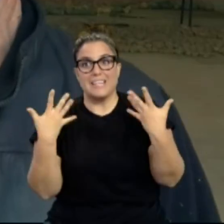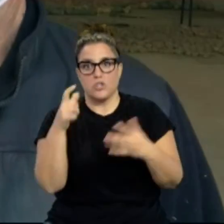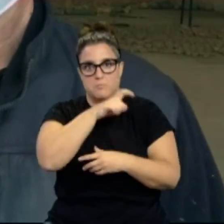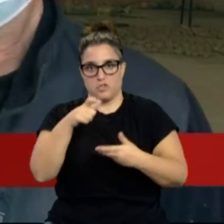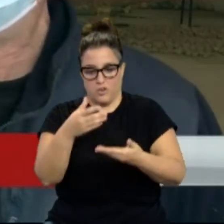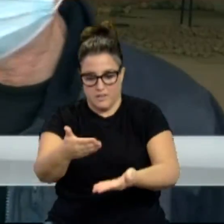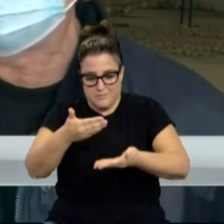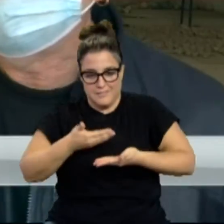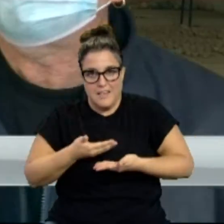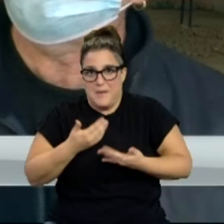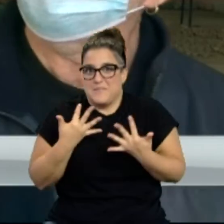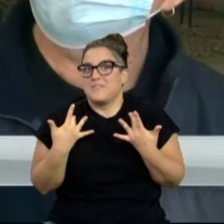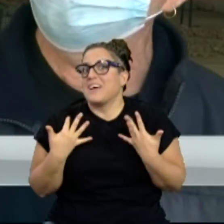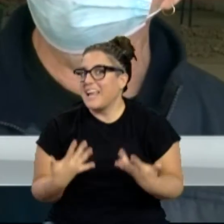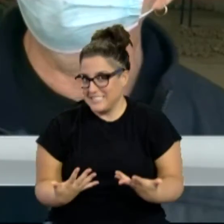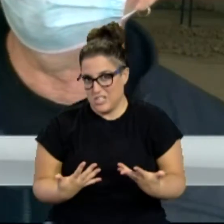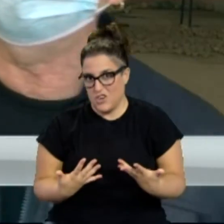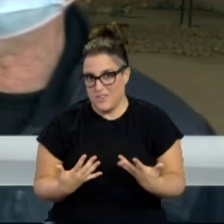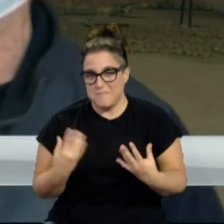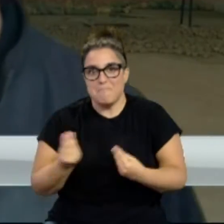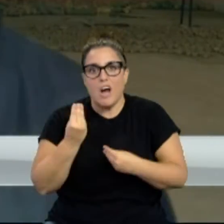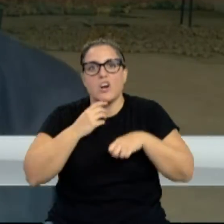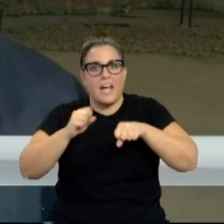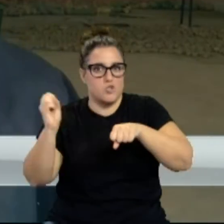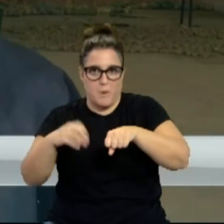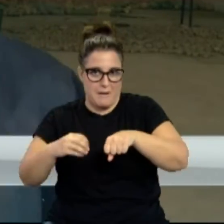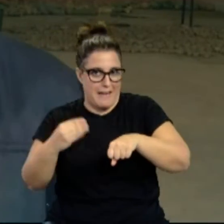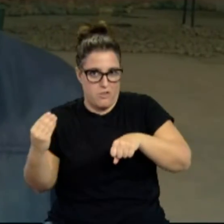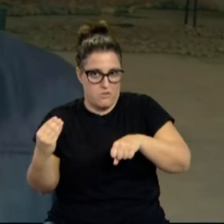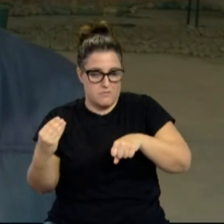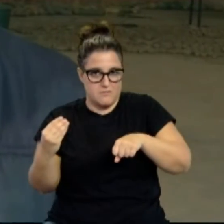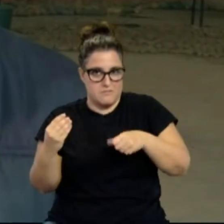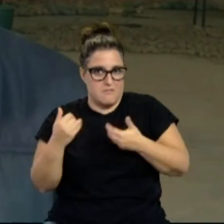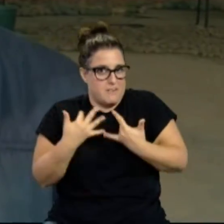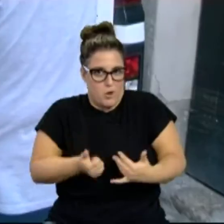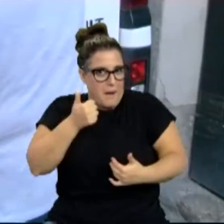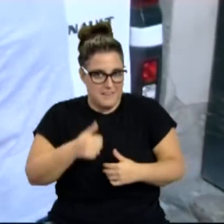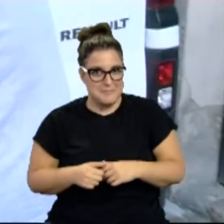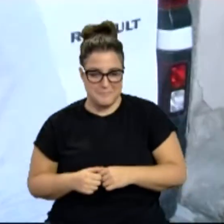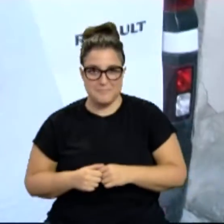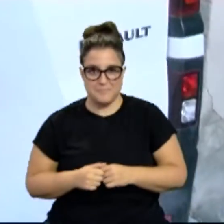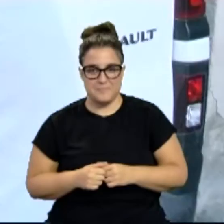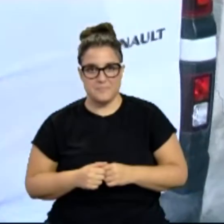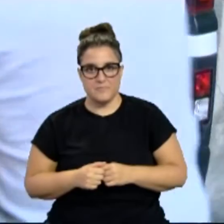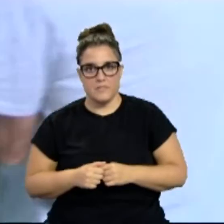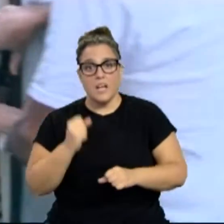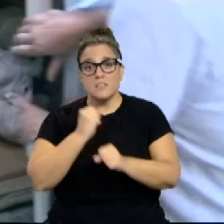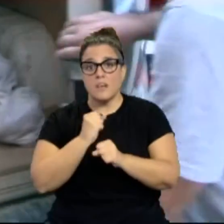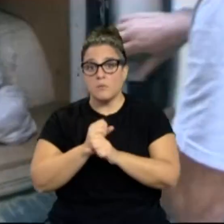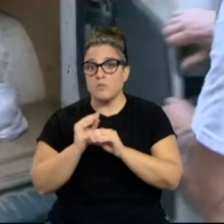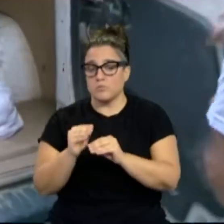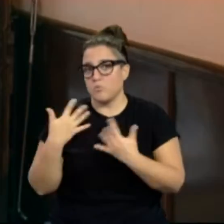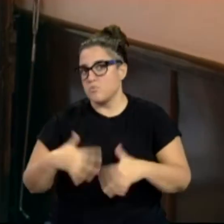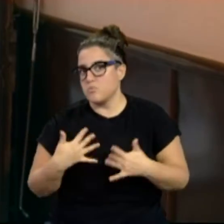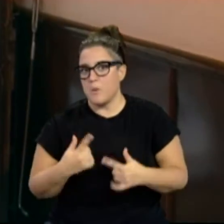reciben fresco, más fresco que si lo compran directamente en el supermercado. Una labor que está más demandada que nunca